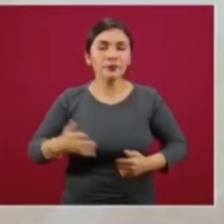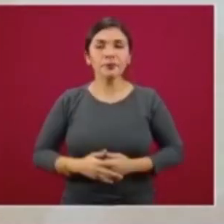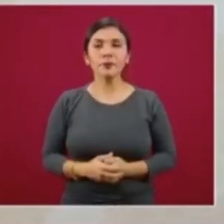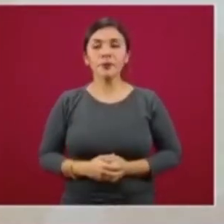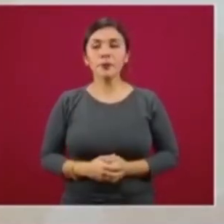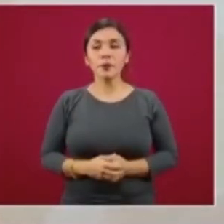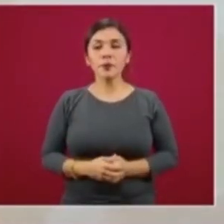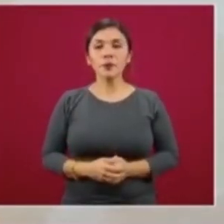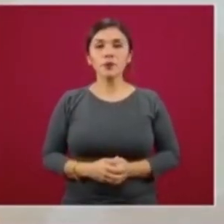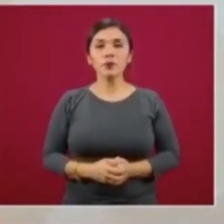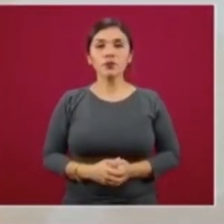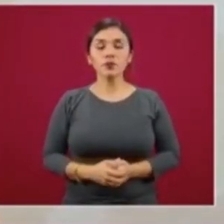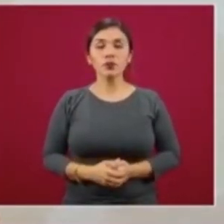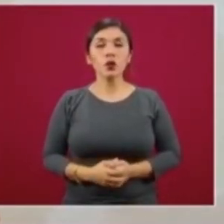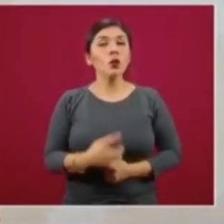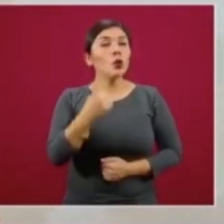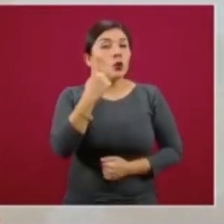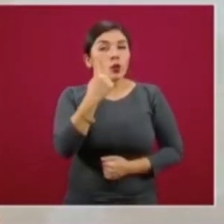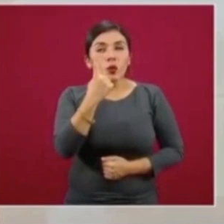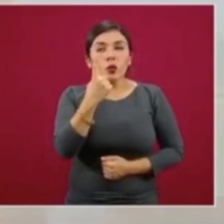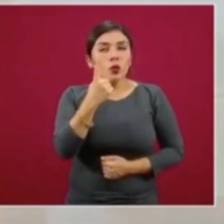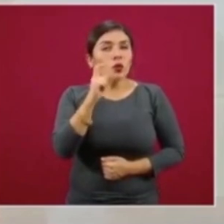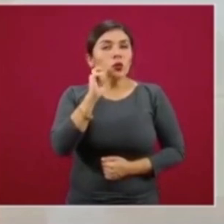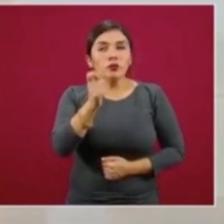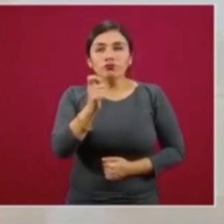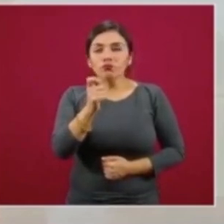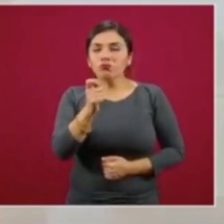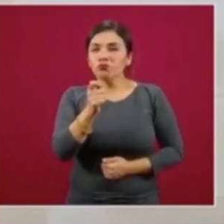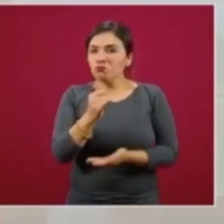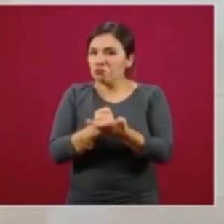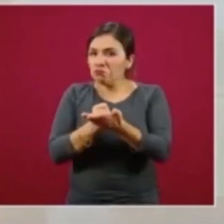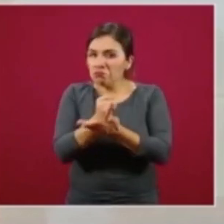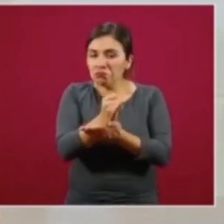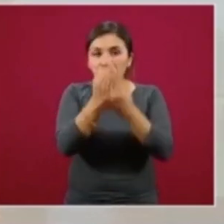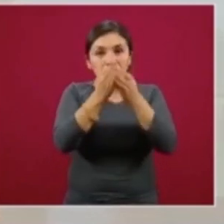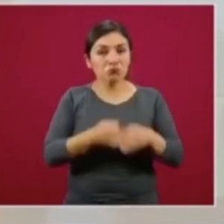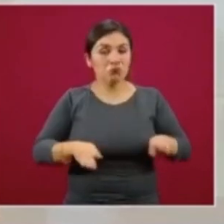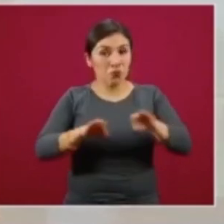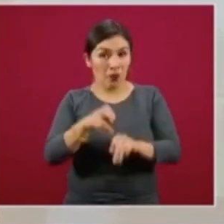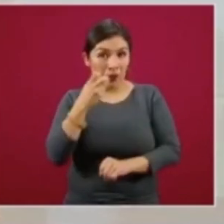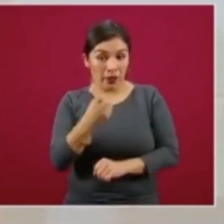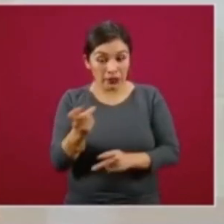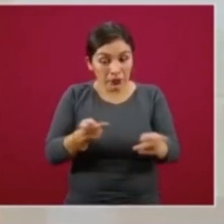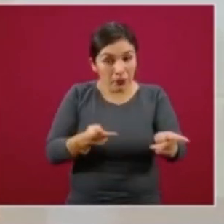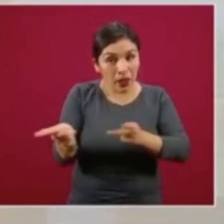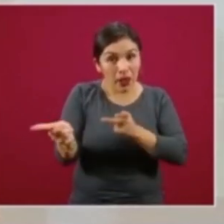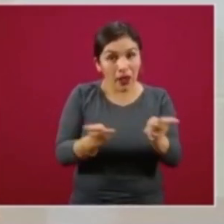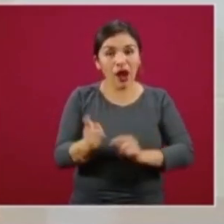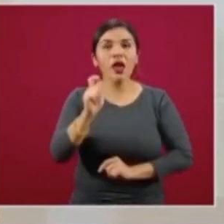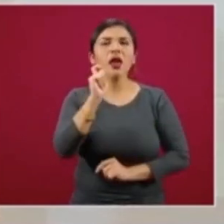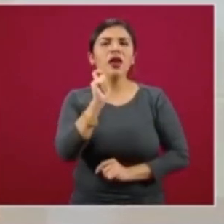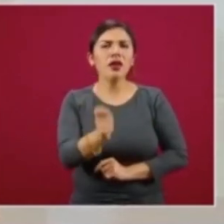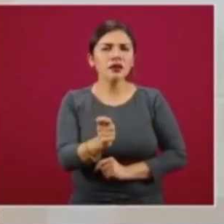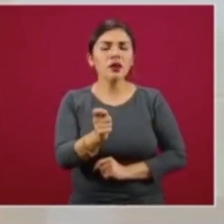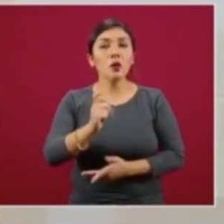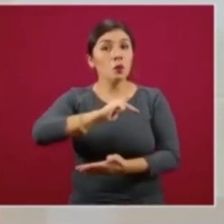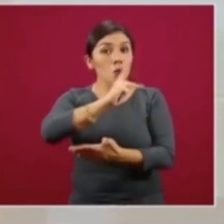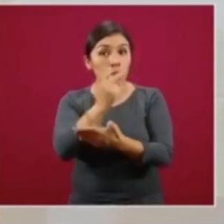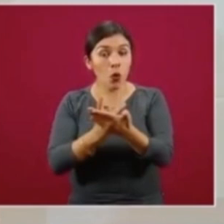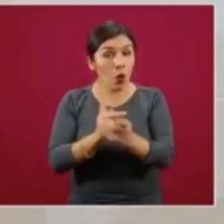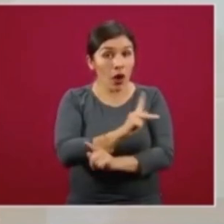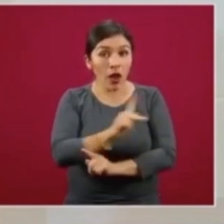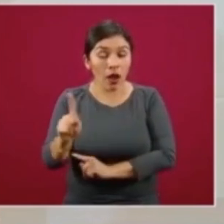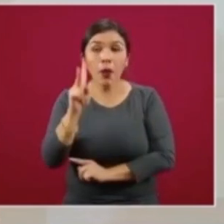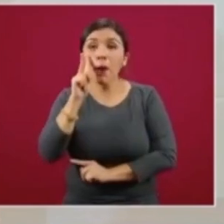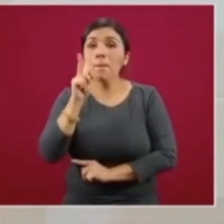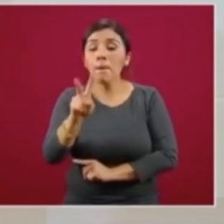que un principio rector de esta estrategia es que los programas ven